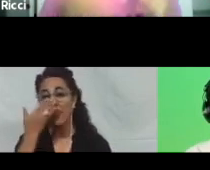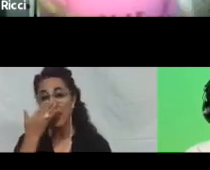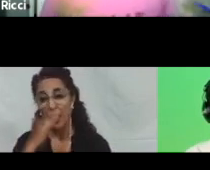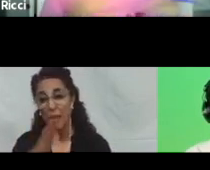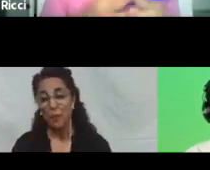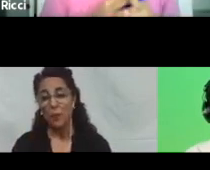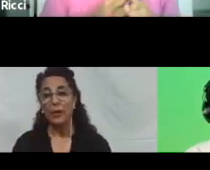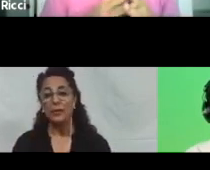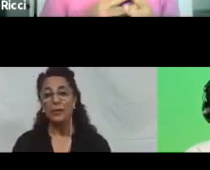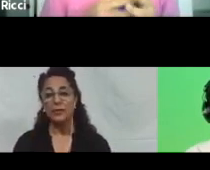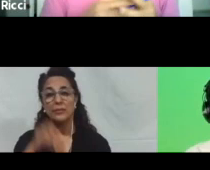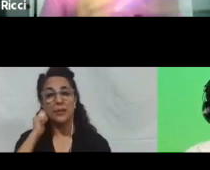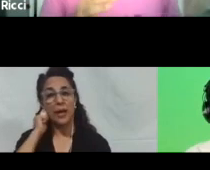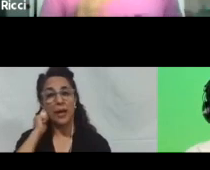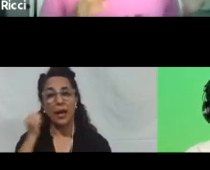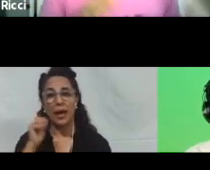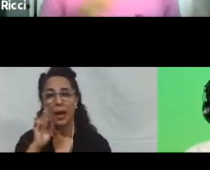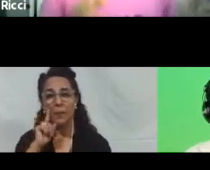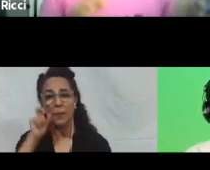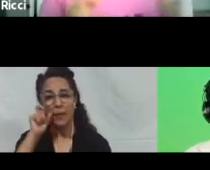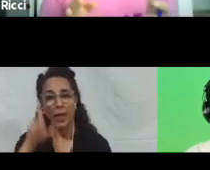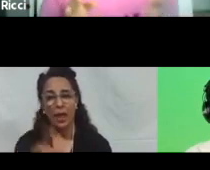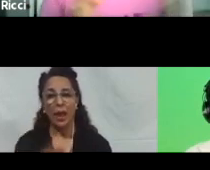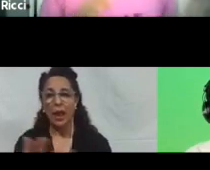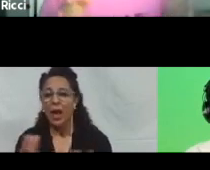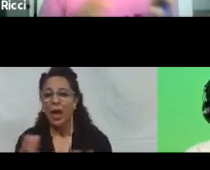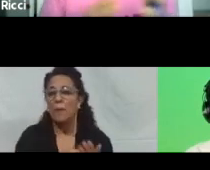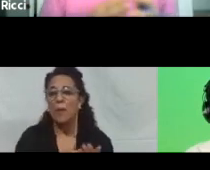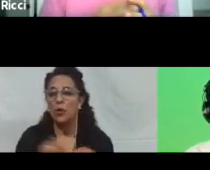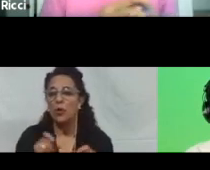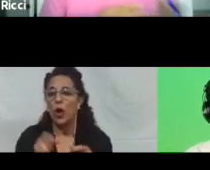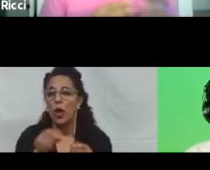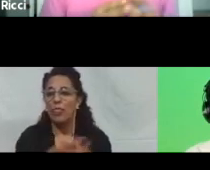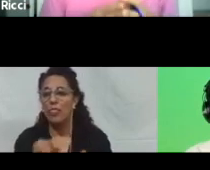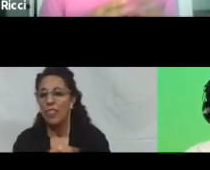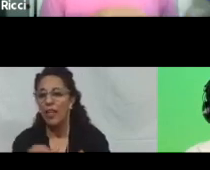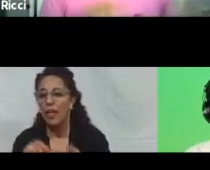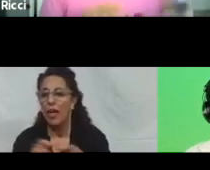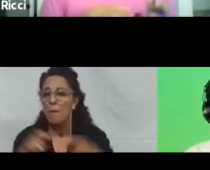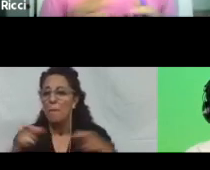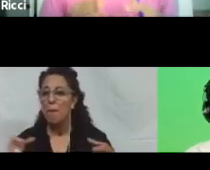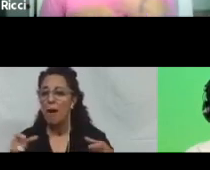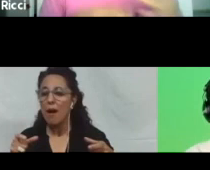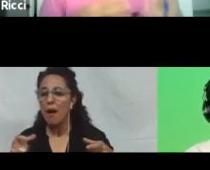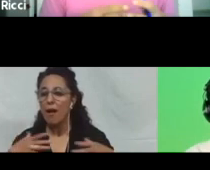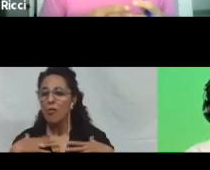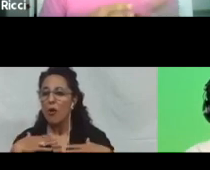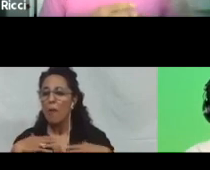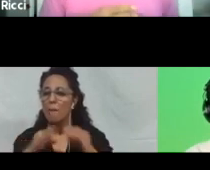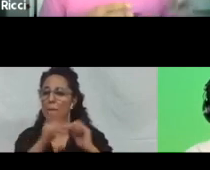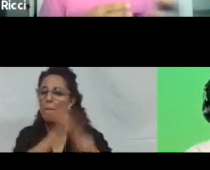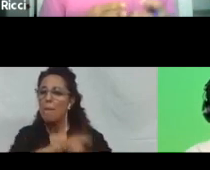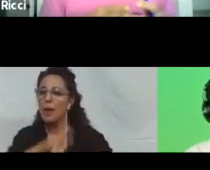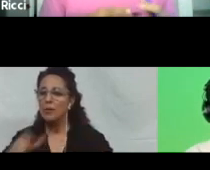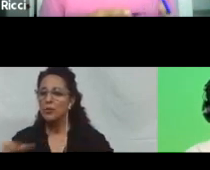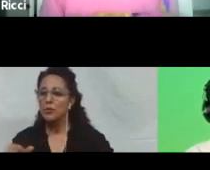hacía un aporte en relación a un teclado más grande para personas con dificultad motriz, no siempre es la mejor opción,